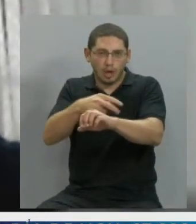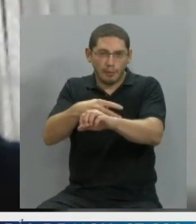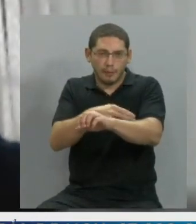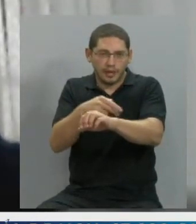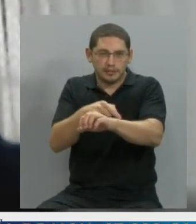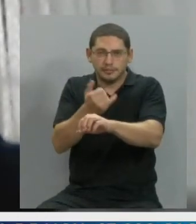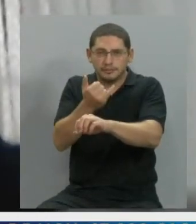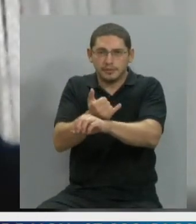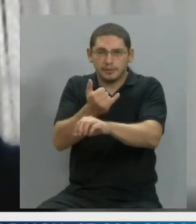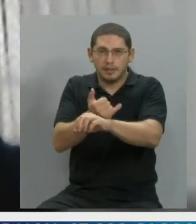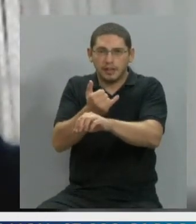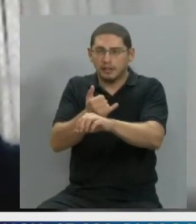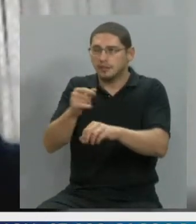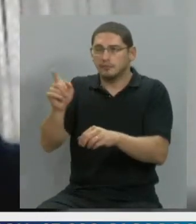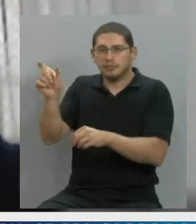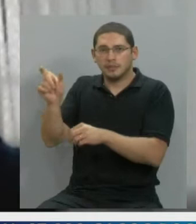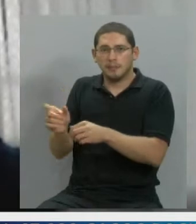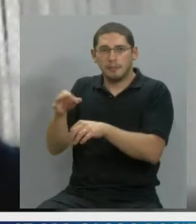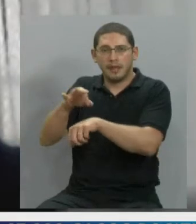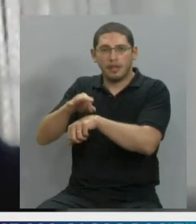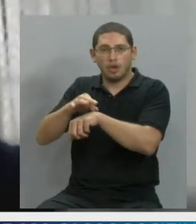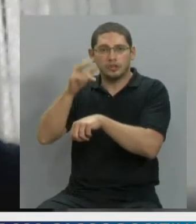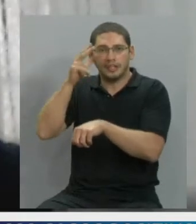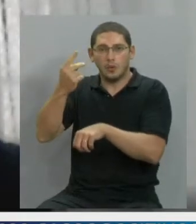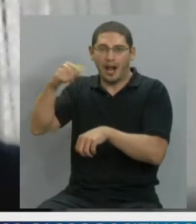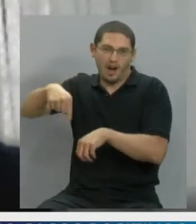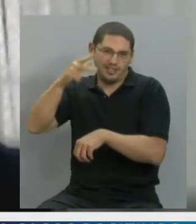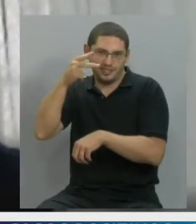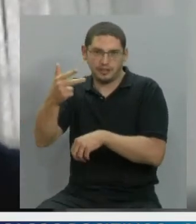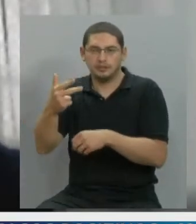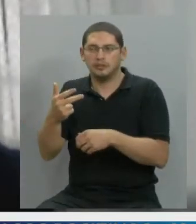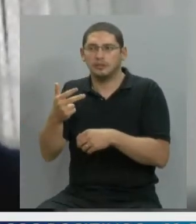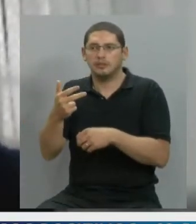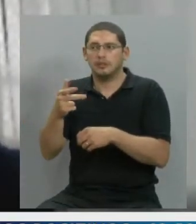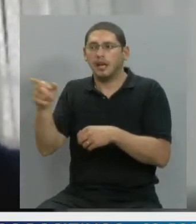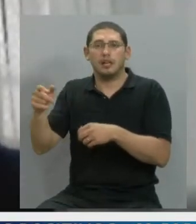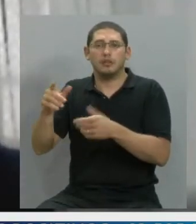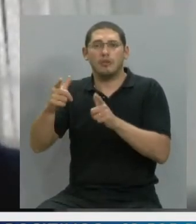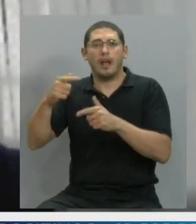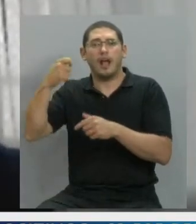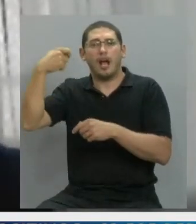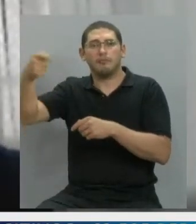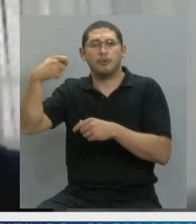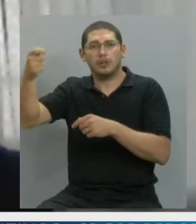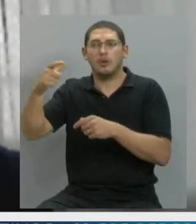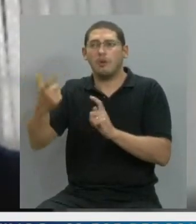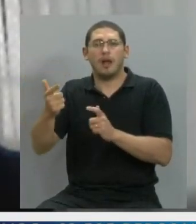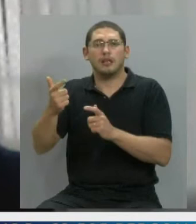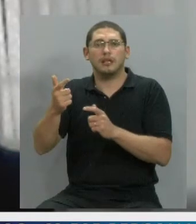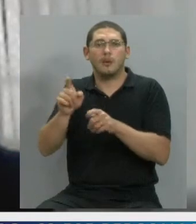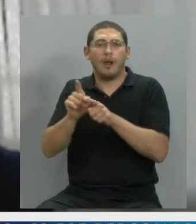81 años. Un médico que en este momento tiene 83, que no realiza aportes, y las clínicas lo siguen